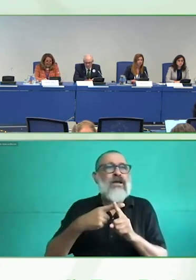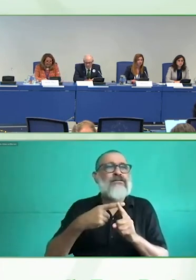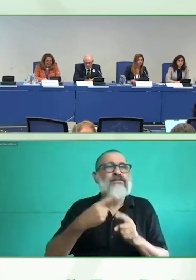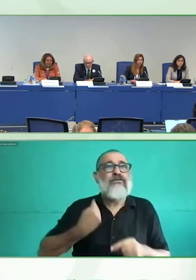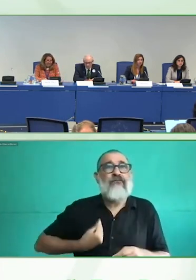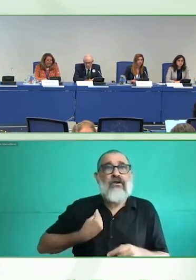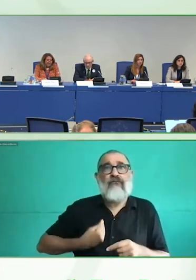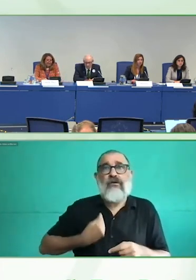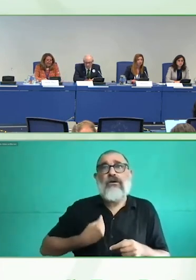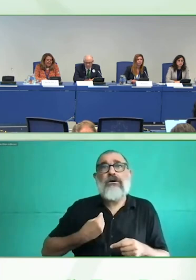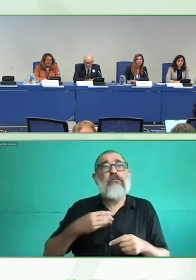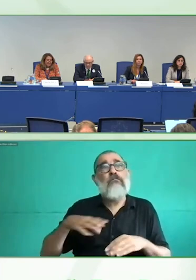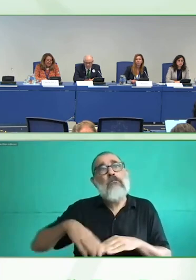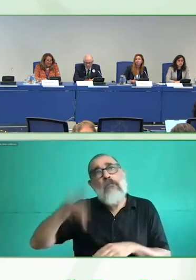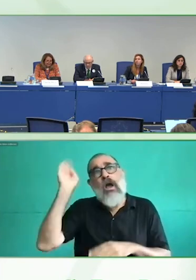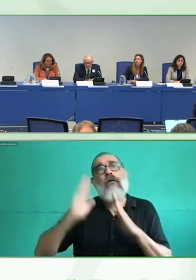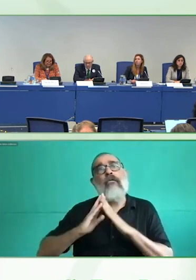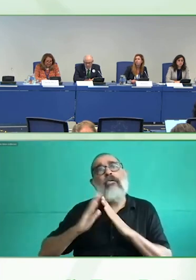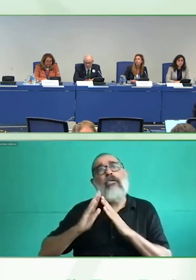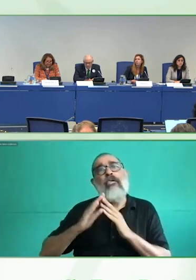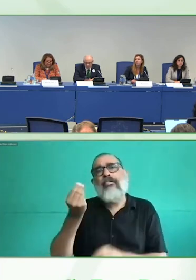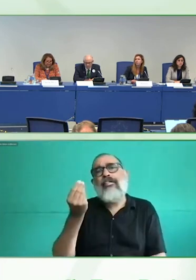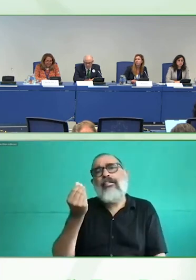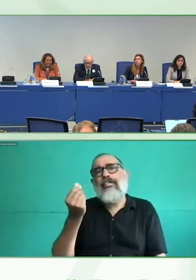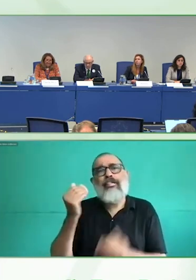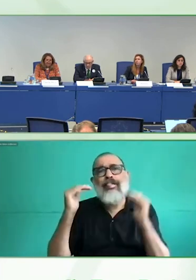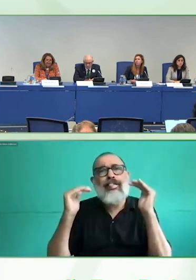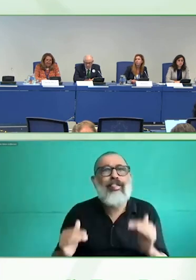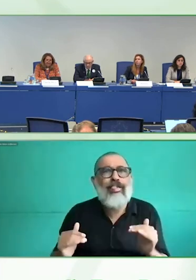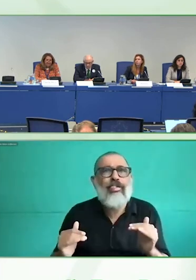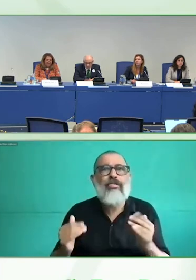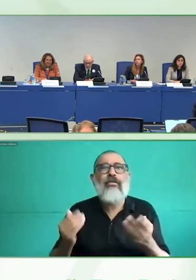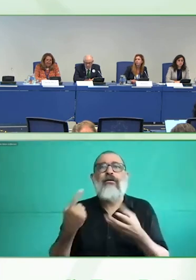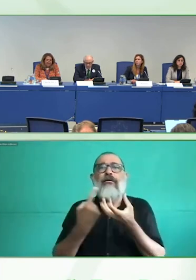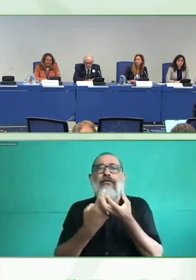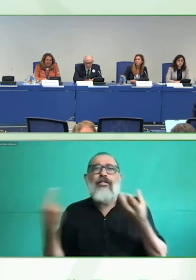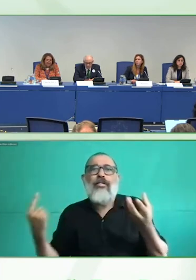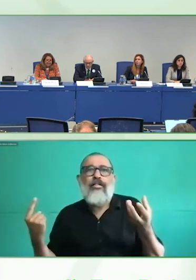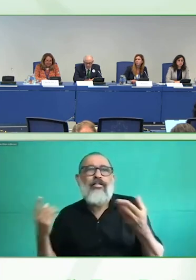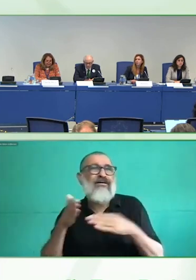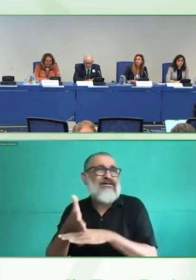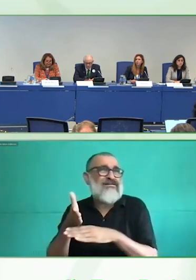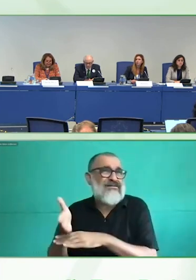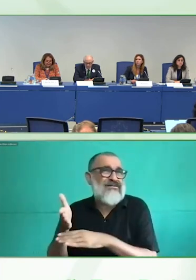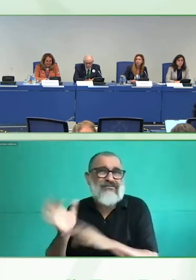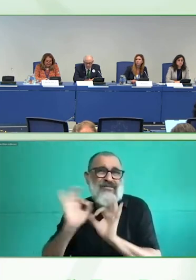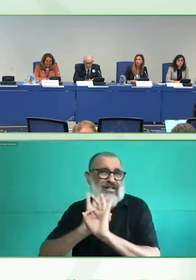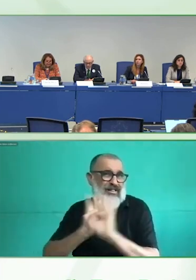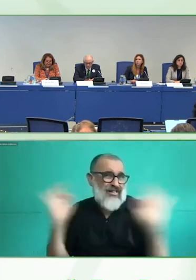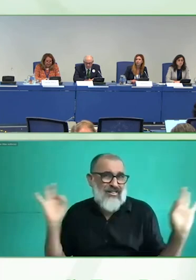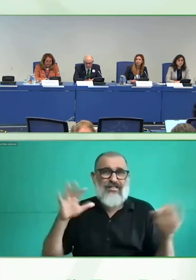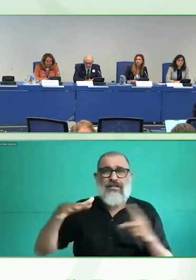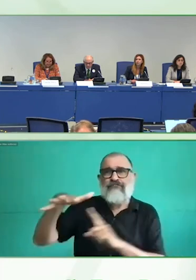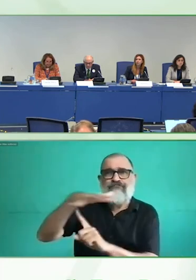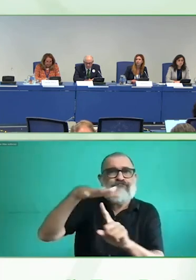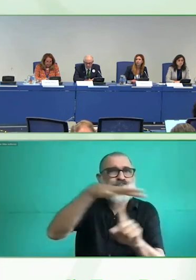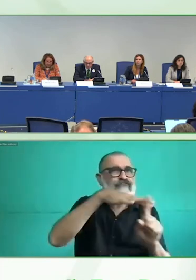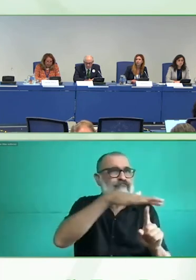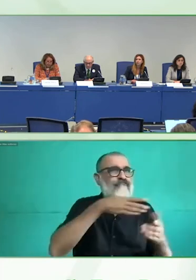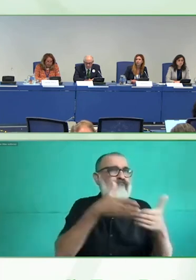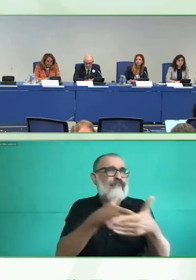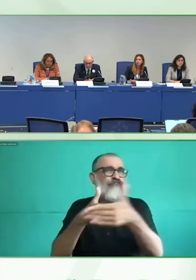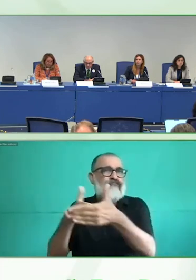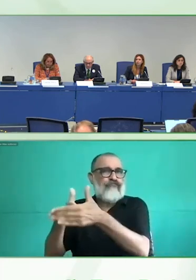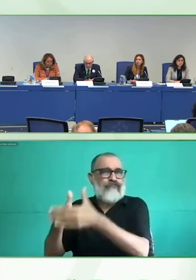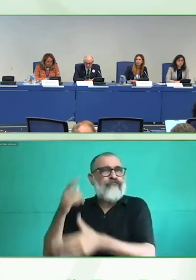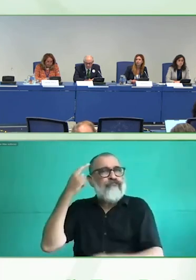ejercer todos sus derechos y libertades fundamentales con la independencia y autonomía. Entonces, ¿cómo